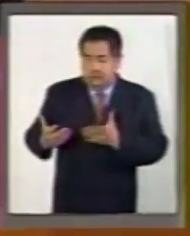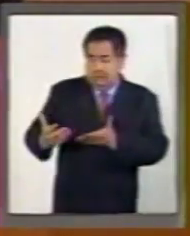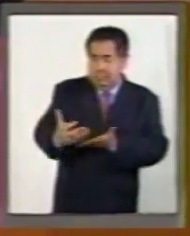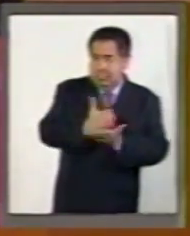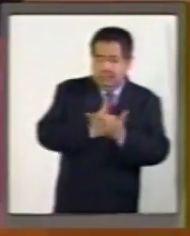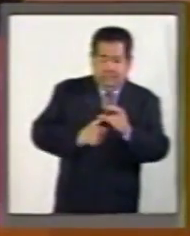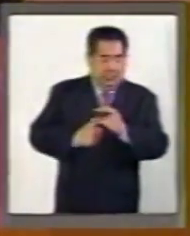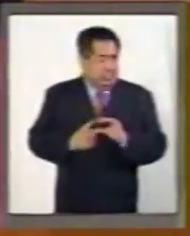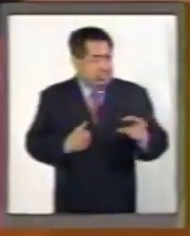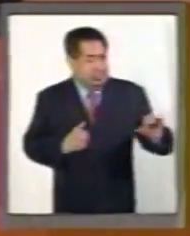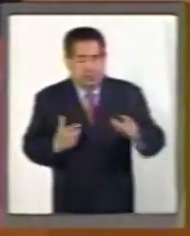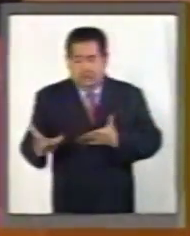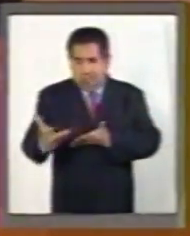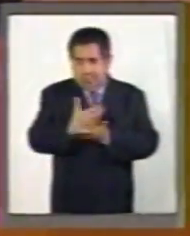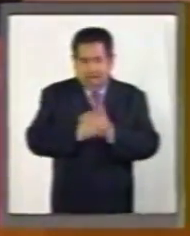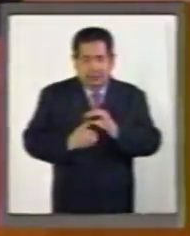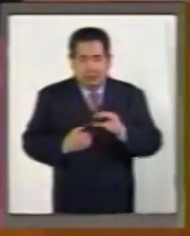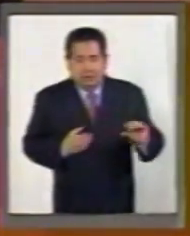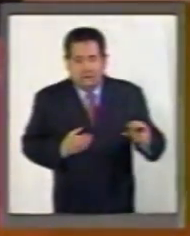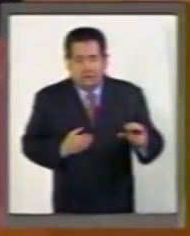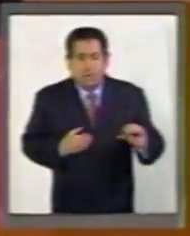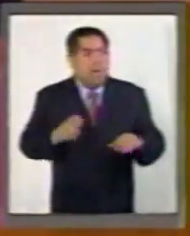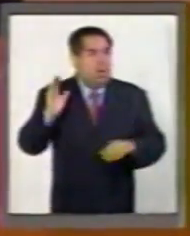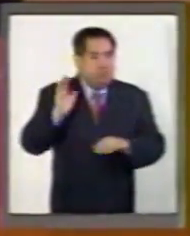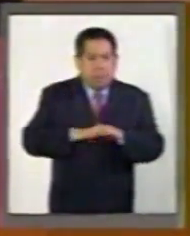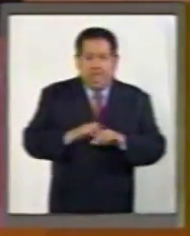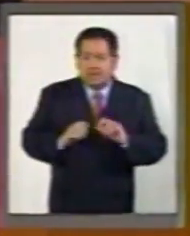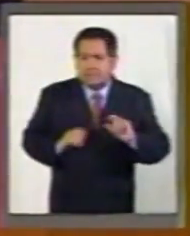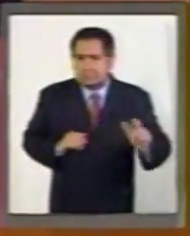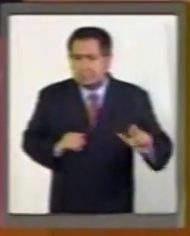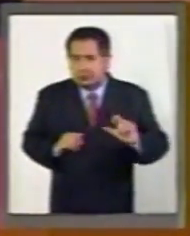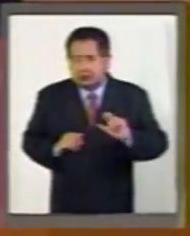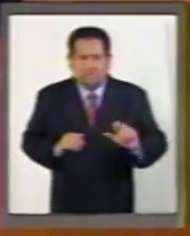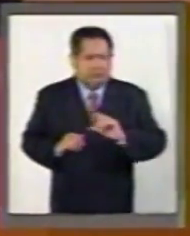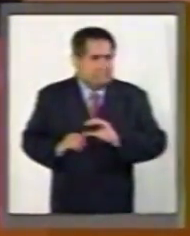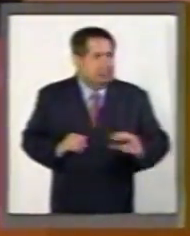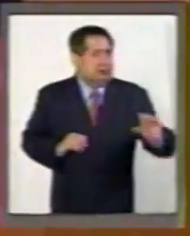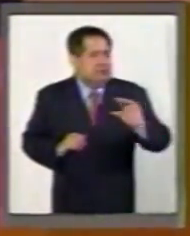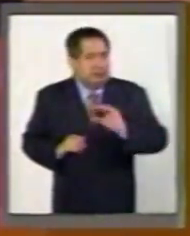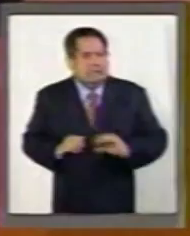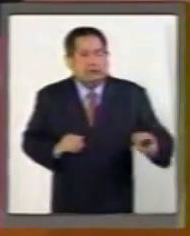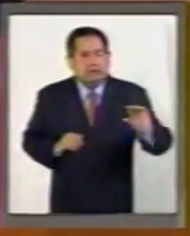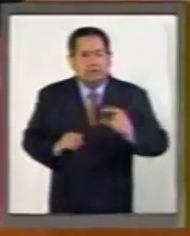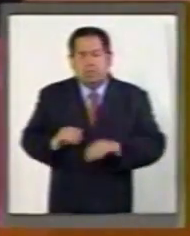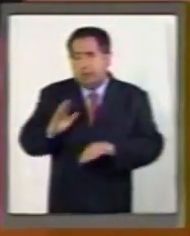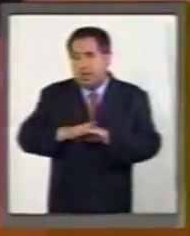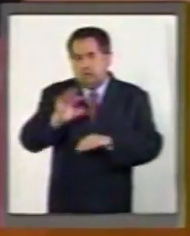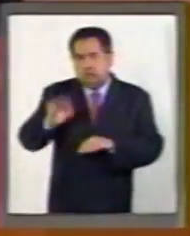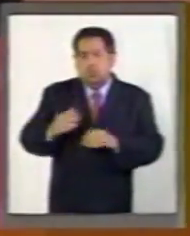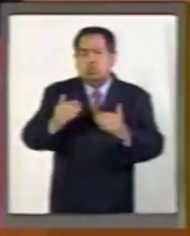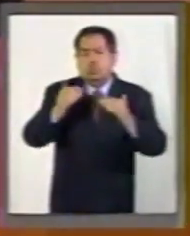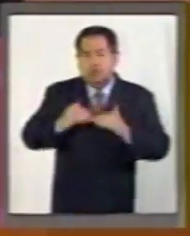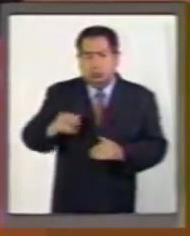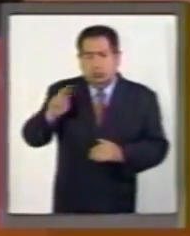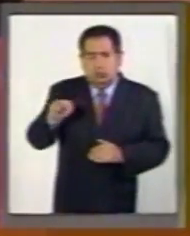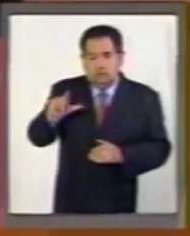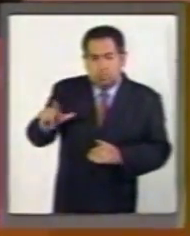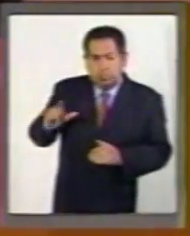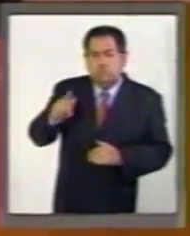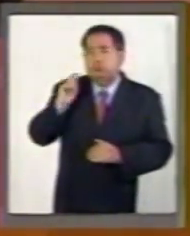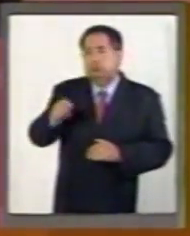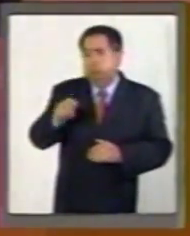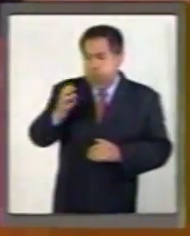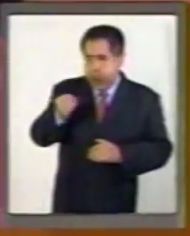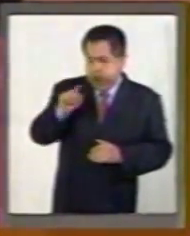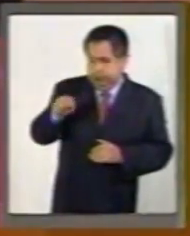total anual. Es la que más destina al pago de la deuda. Le sigue Nuevo León, que destina